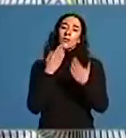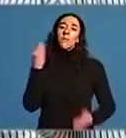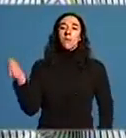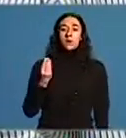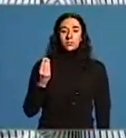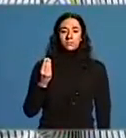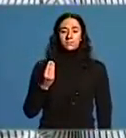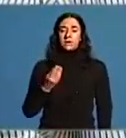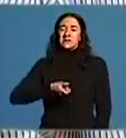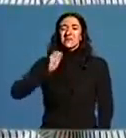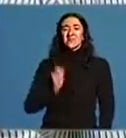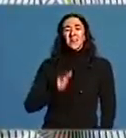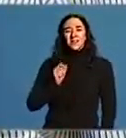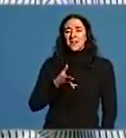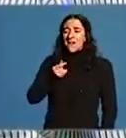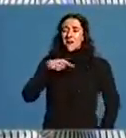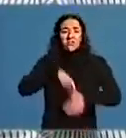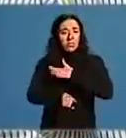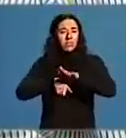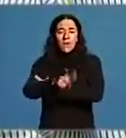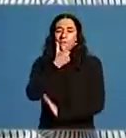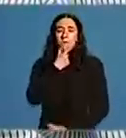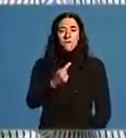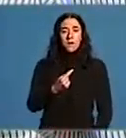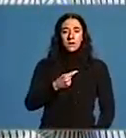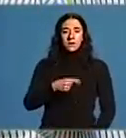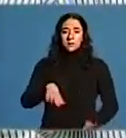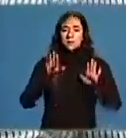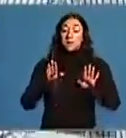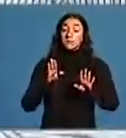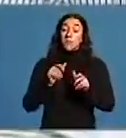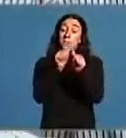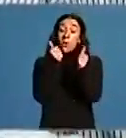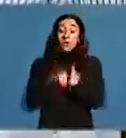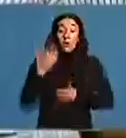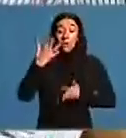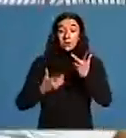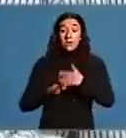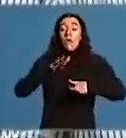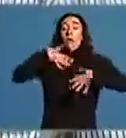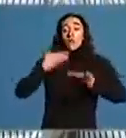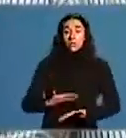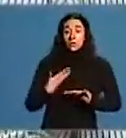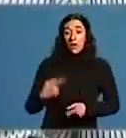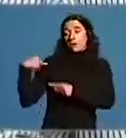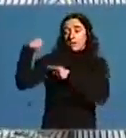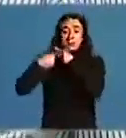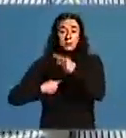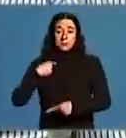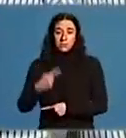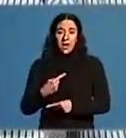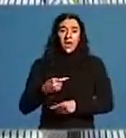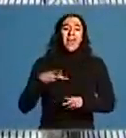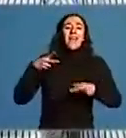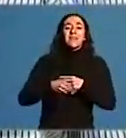trámites que son tremendamente simples e que, sin embargo, en un modelo de administración como o que tenemos, o tradicional, non te evitan hacer unha